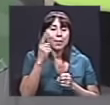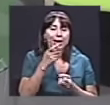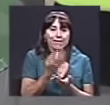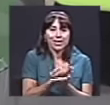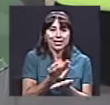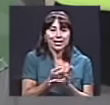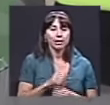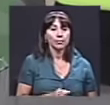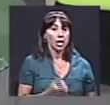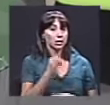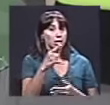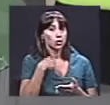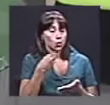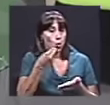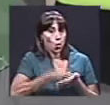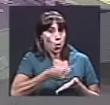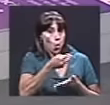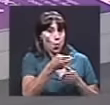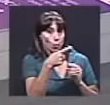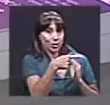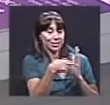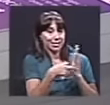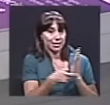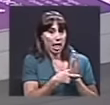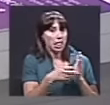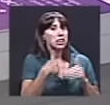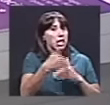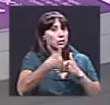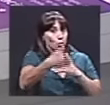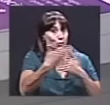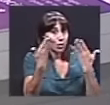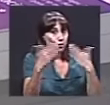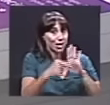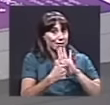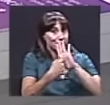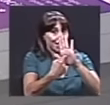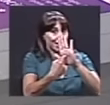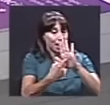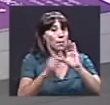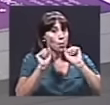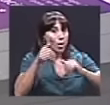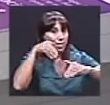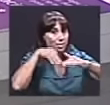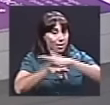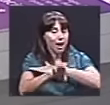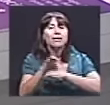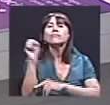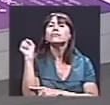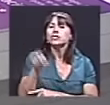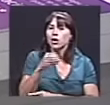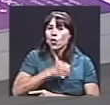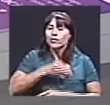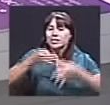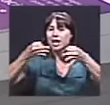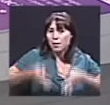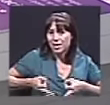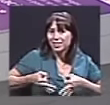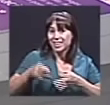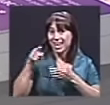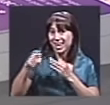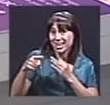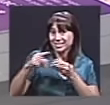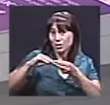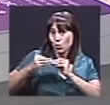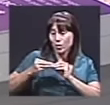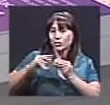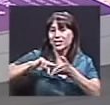estas entradas, ¿me vale para una entrada ya luego cuando el espectáculo se desee? Sí, es oficialmente una entrada en cualquier lugar donde vamos a estar